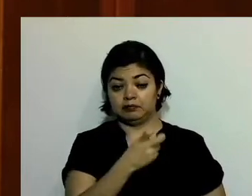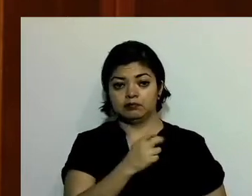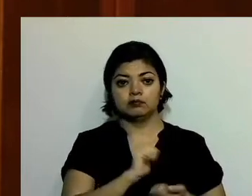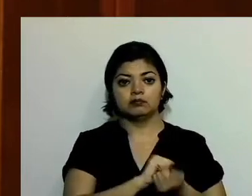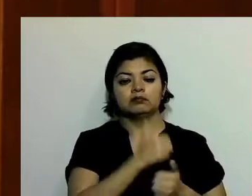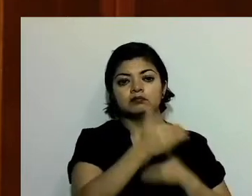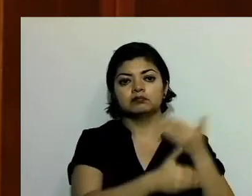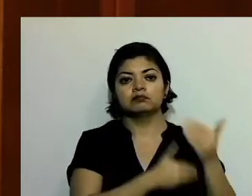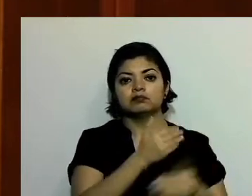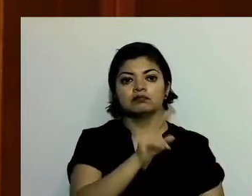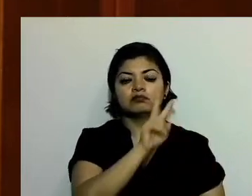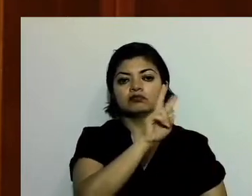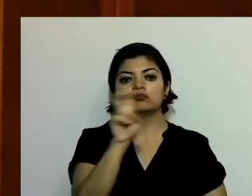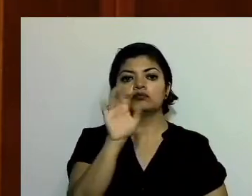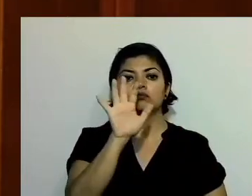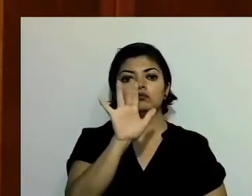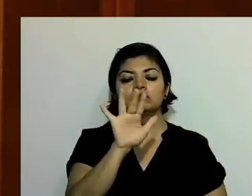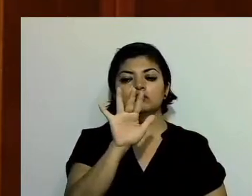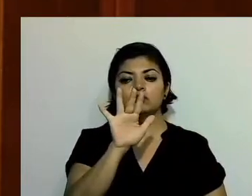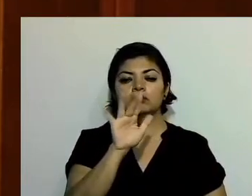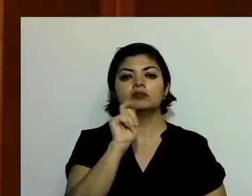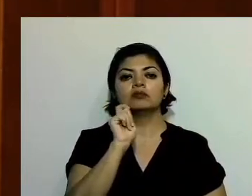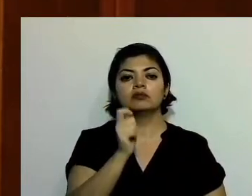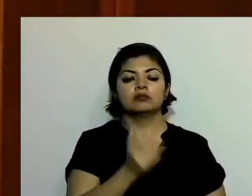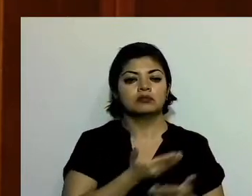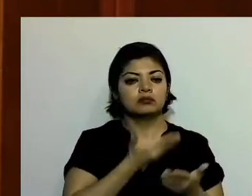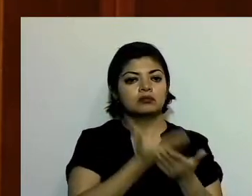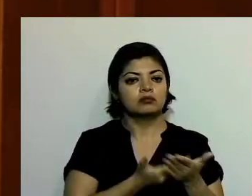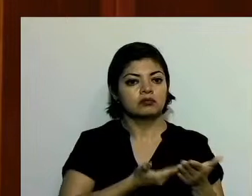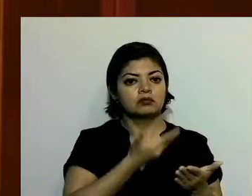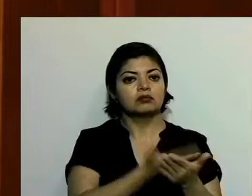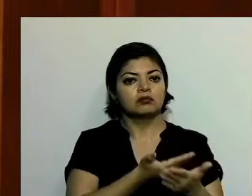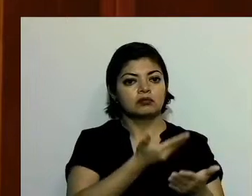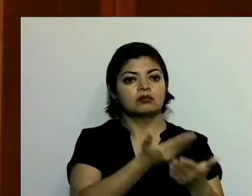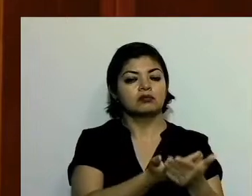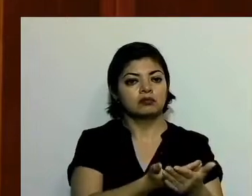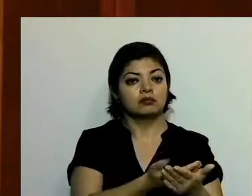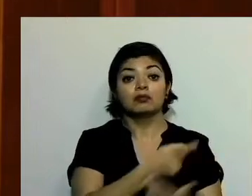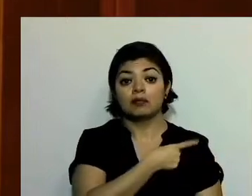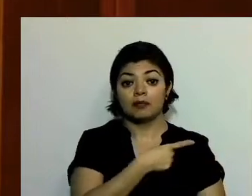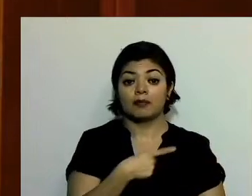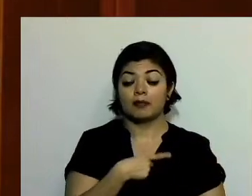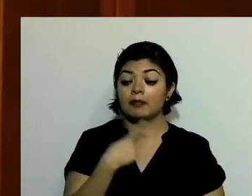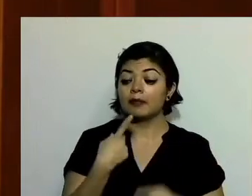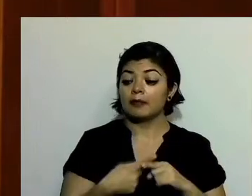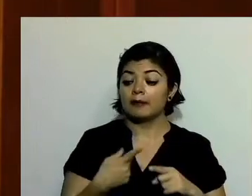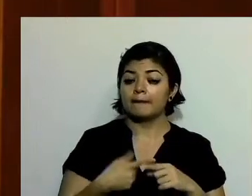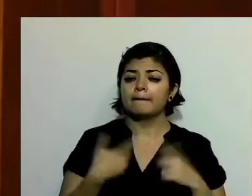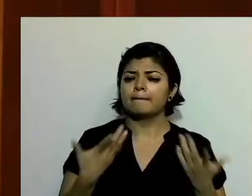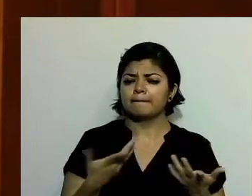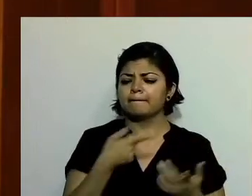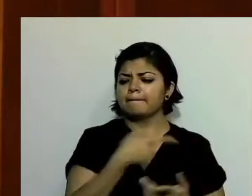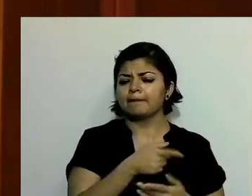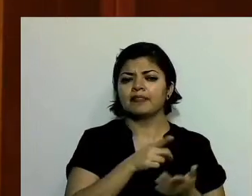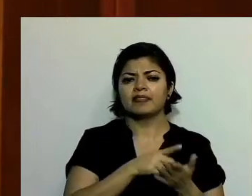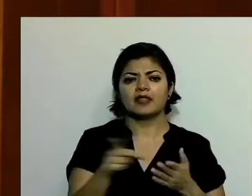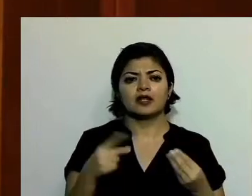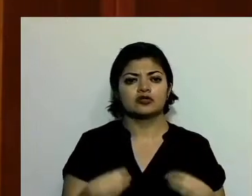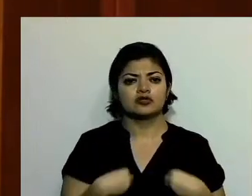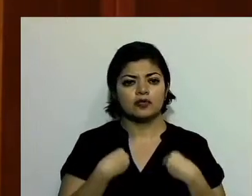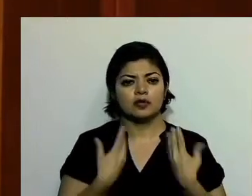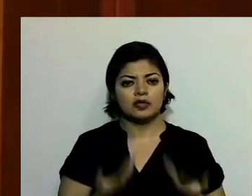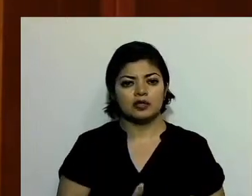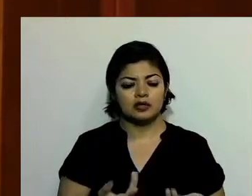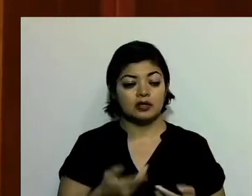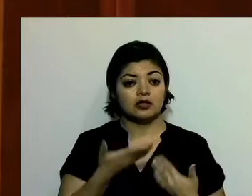más de 250 iniciativas y que tienen que ver con el derecho a la vida, y que tienen que ver con